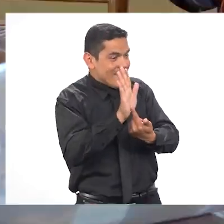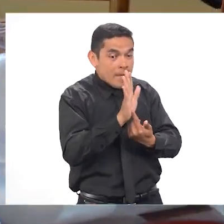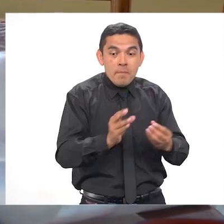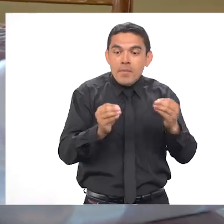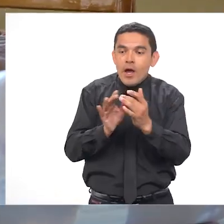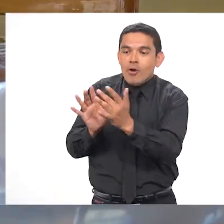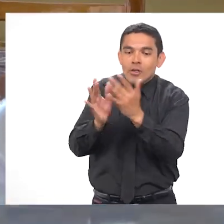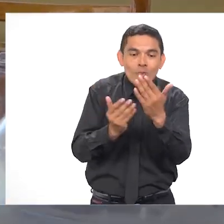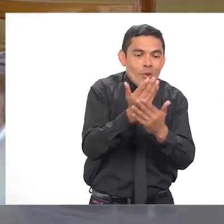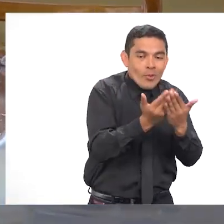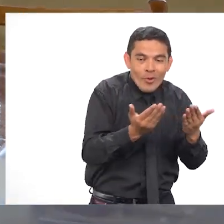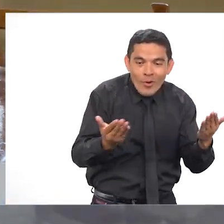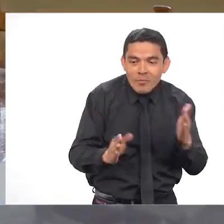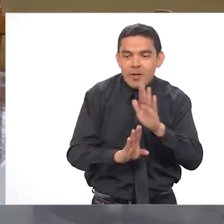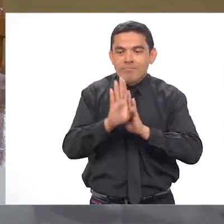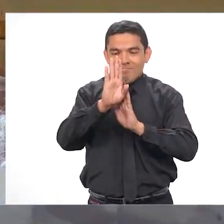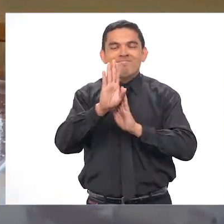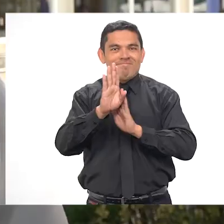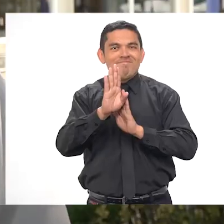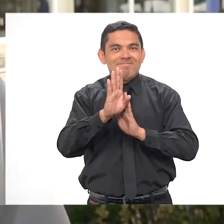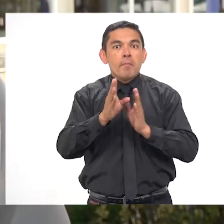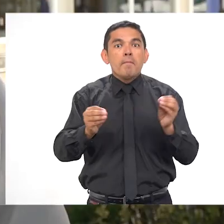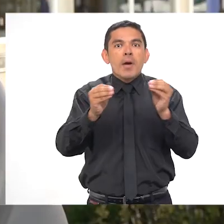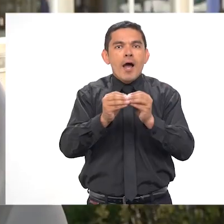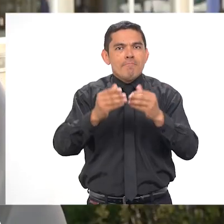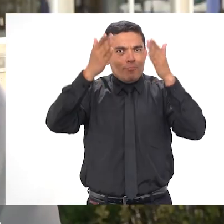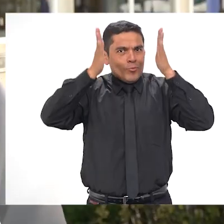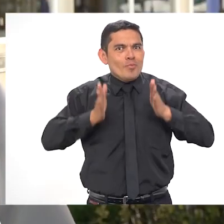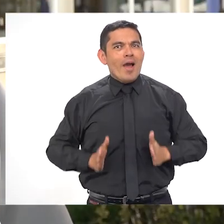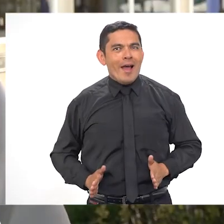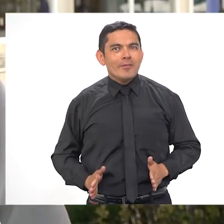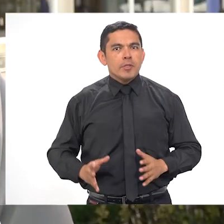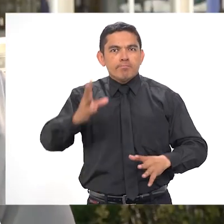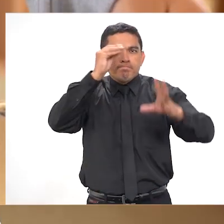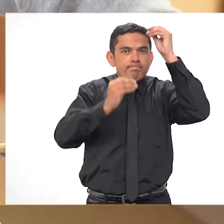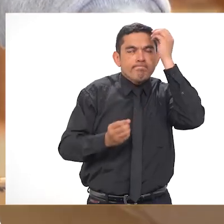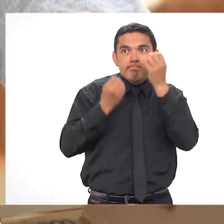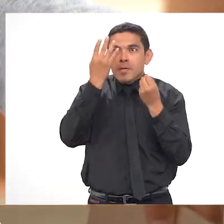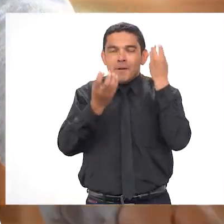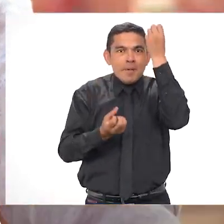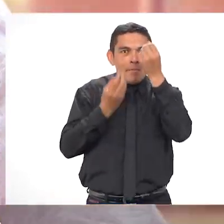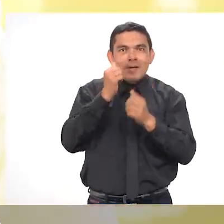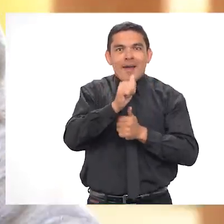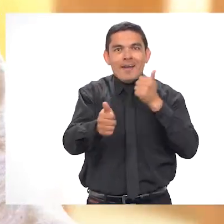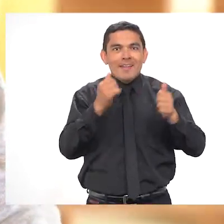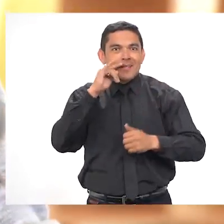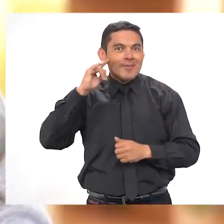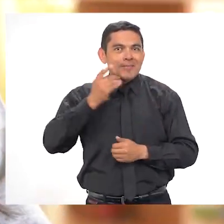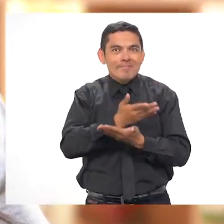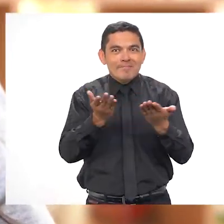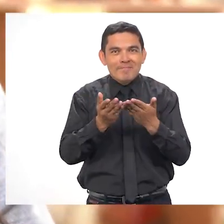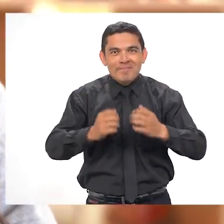conectarse con nuevos elementos, a desarrollarse como tal, ese ser en potencia, con esa gran creatividad con la que viene cargado cada niño.